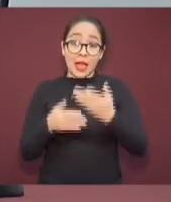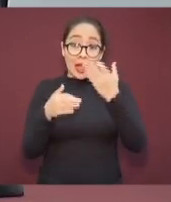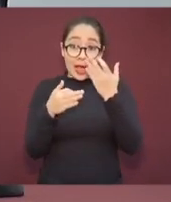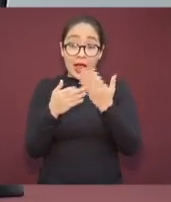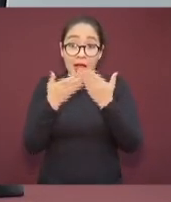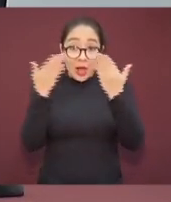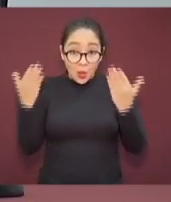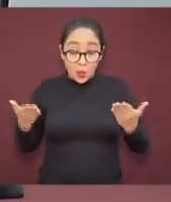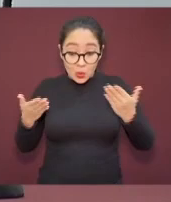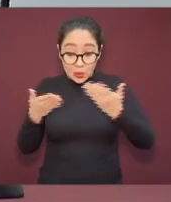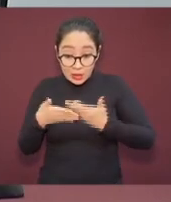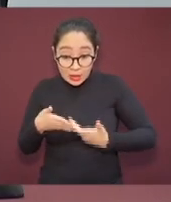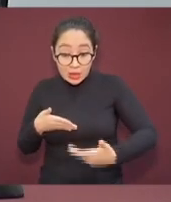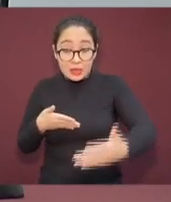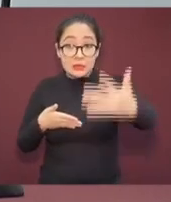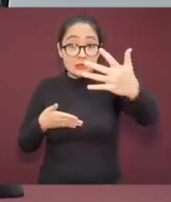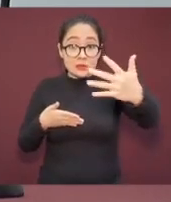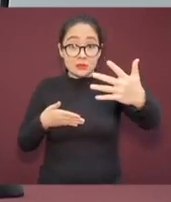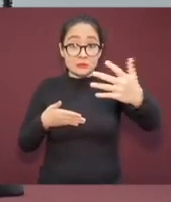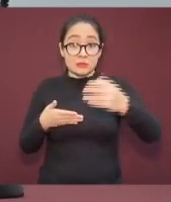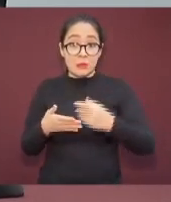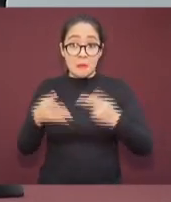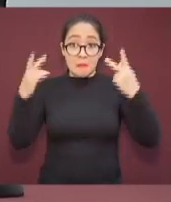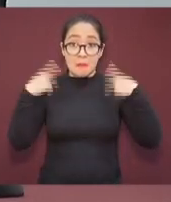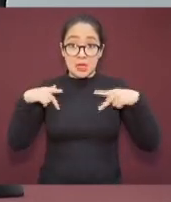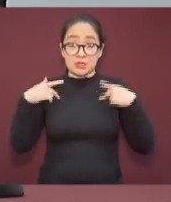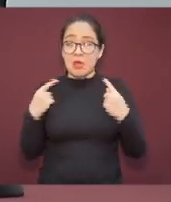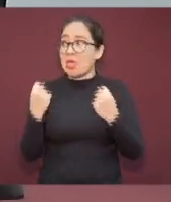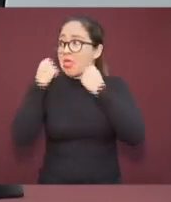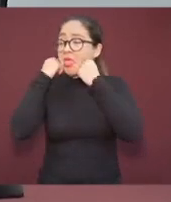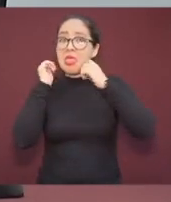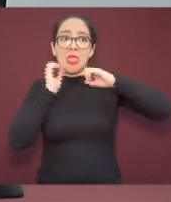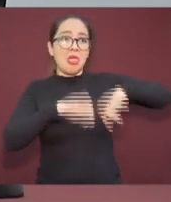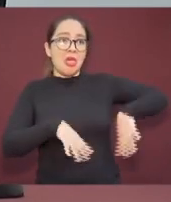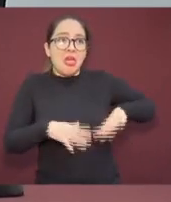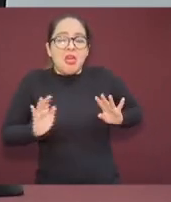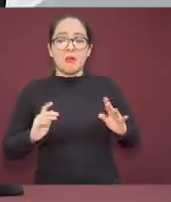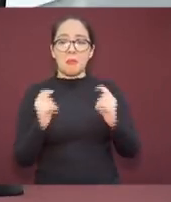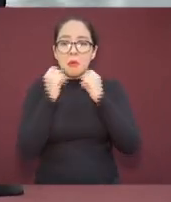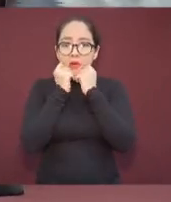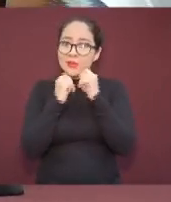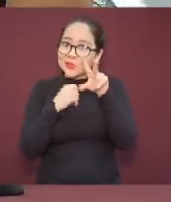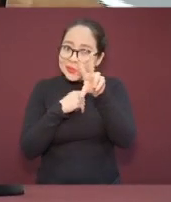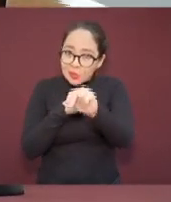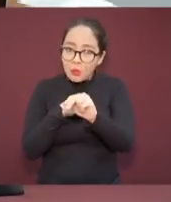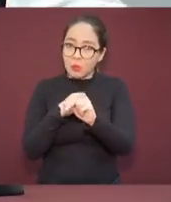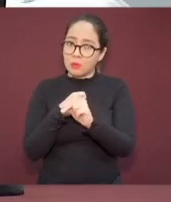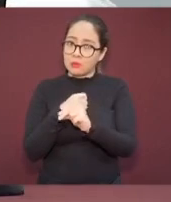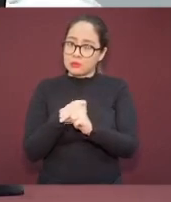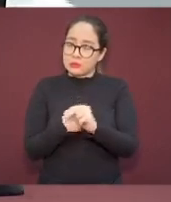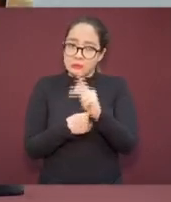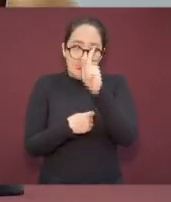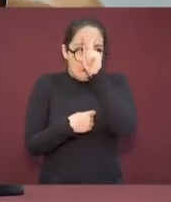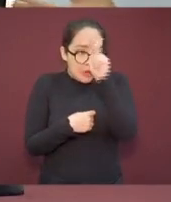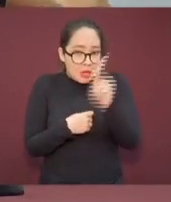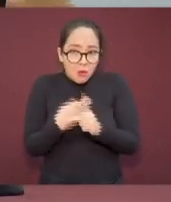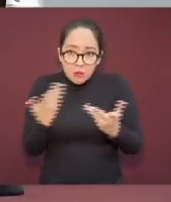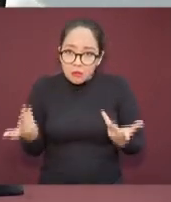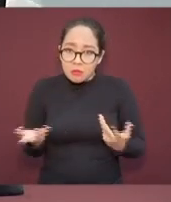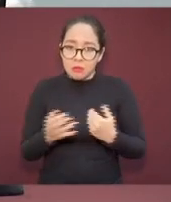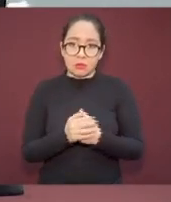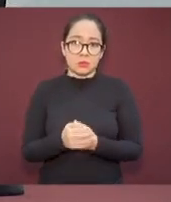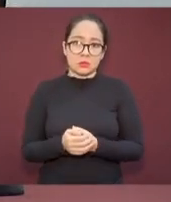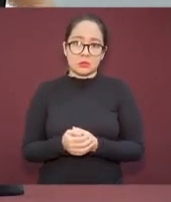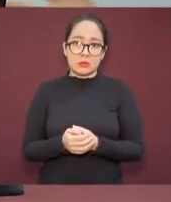menos indicado para bajar la guardia. Necesitamos trabajar juntos en